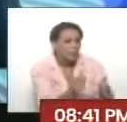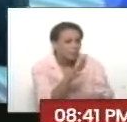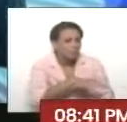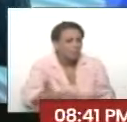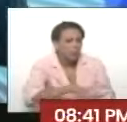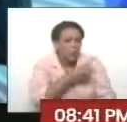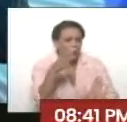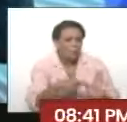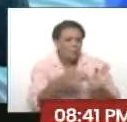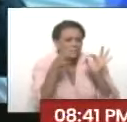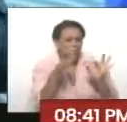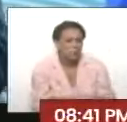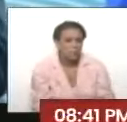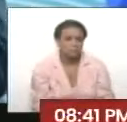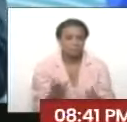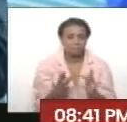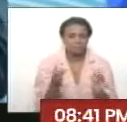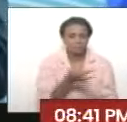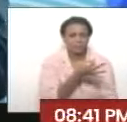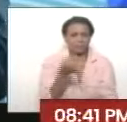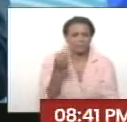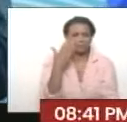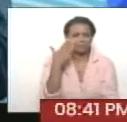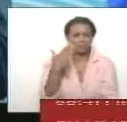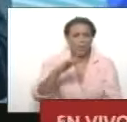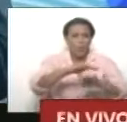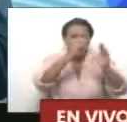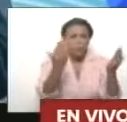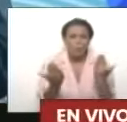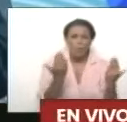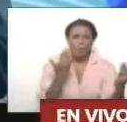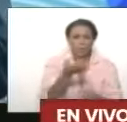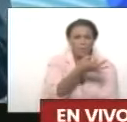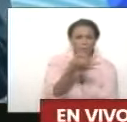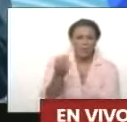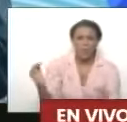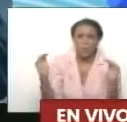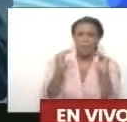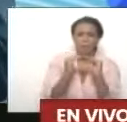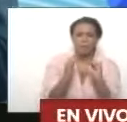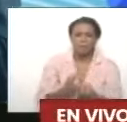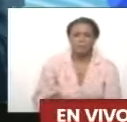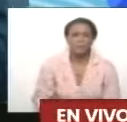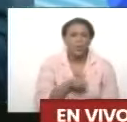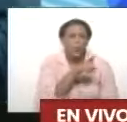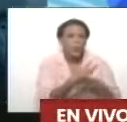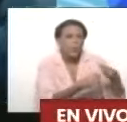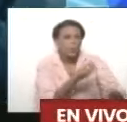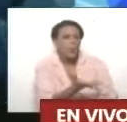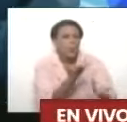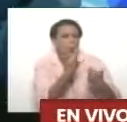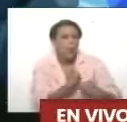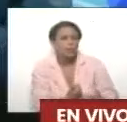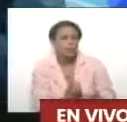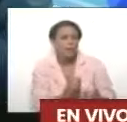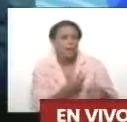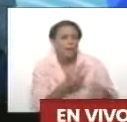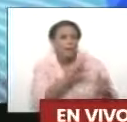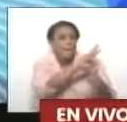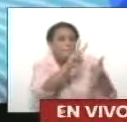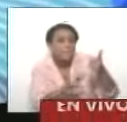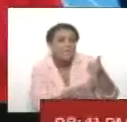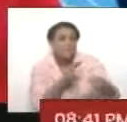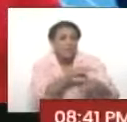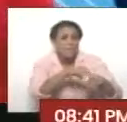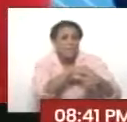mundial. Ah, Mari, ¿cómo está todo ese proceso? ¿Qué me cuenta? Viceministra de Cultura.